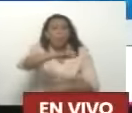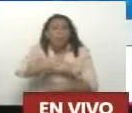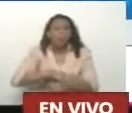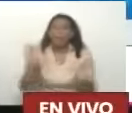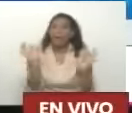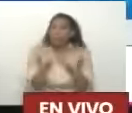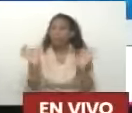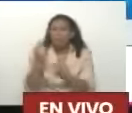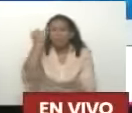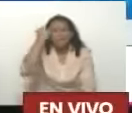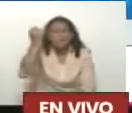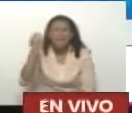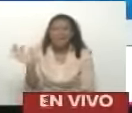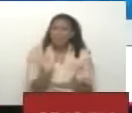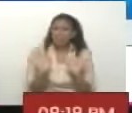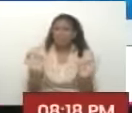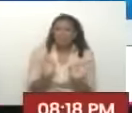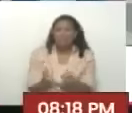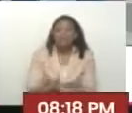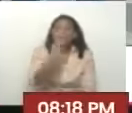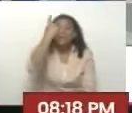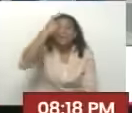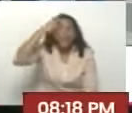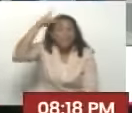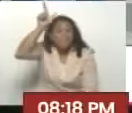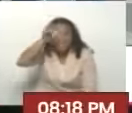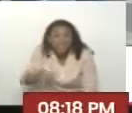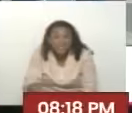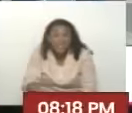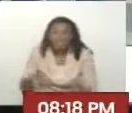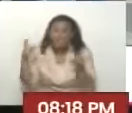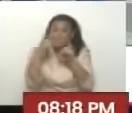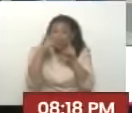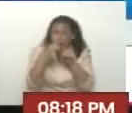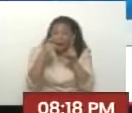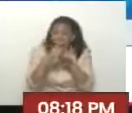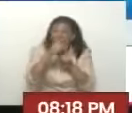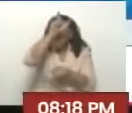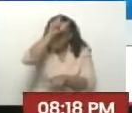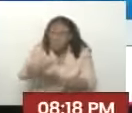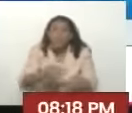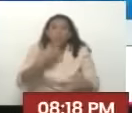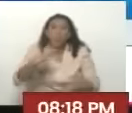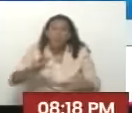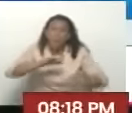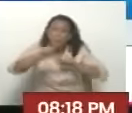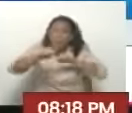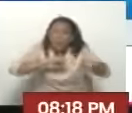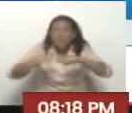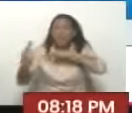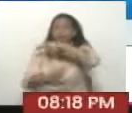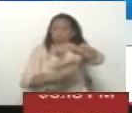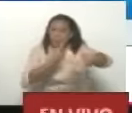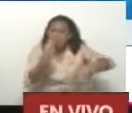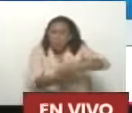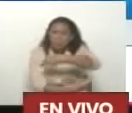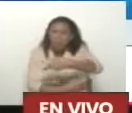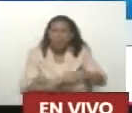Jamás El primero Que cree ese concepto Pudiera decirlo yo En el movimiento Revolucionario